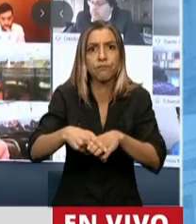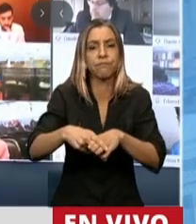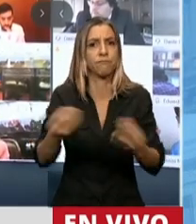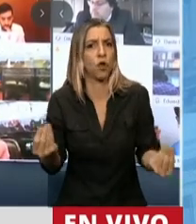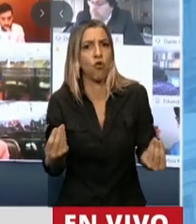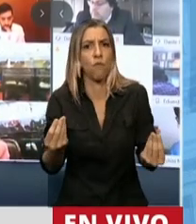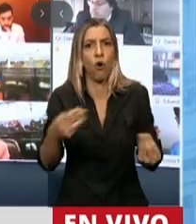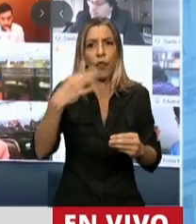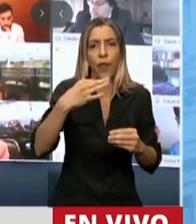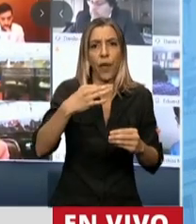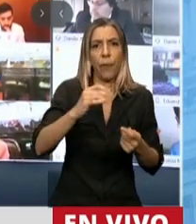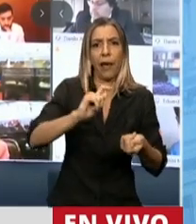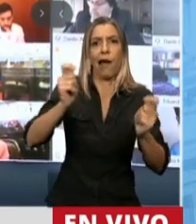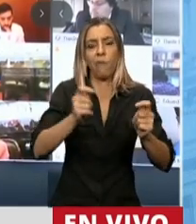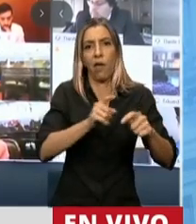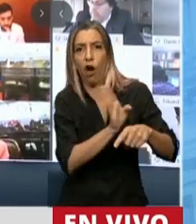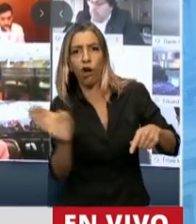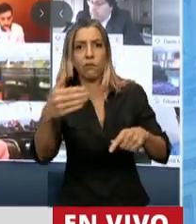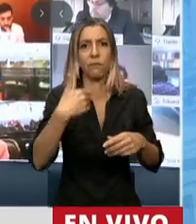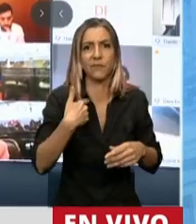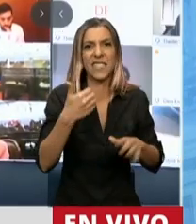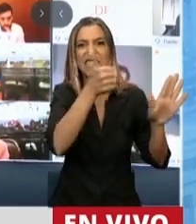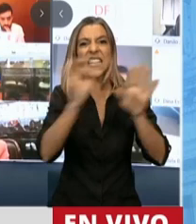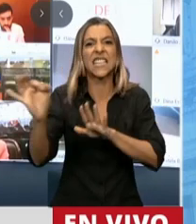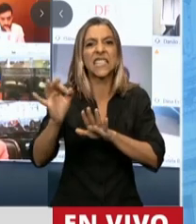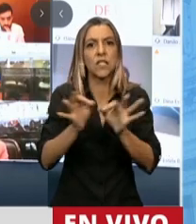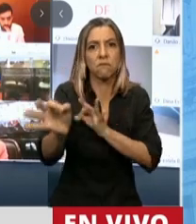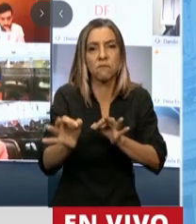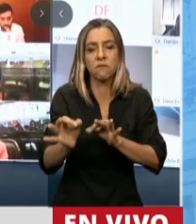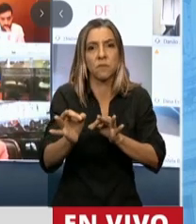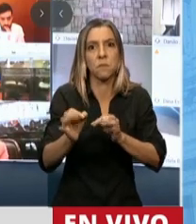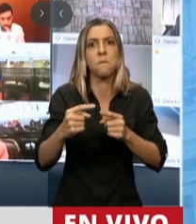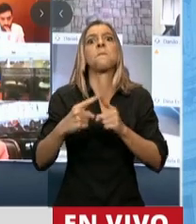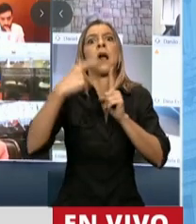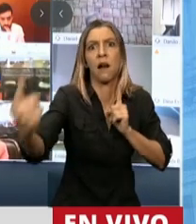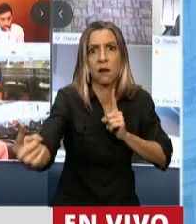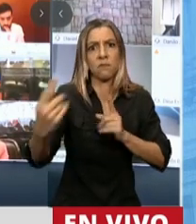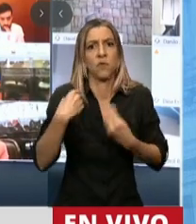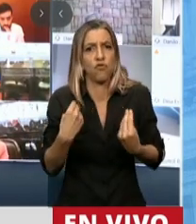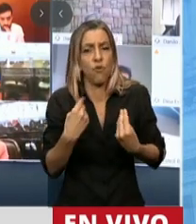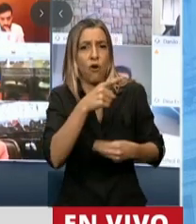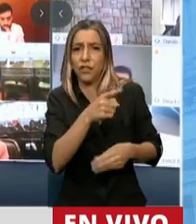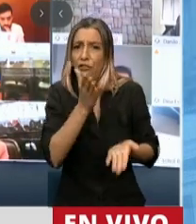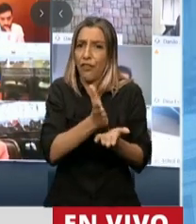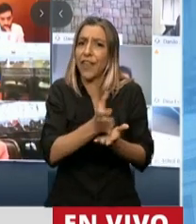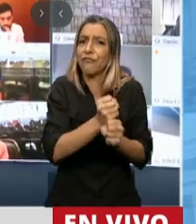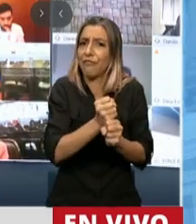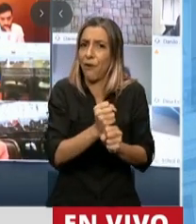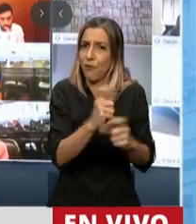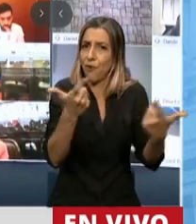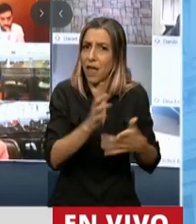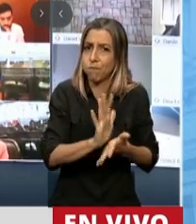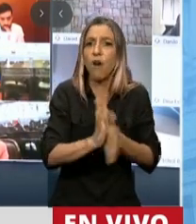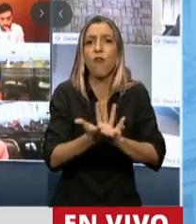dicen que tenés que ir por otra que implica una vuelta de 600 kilómetros. No se garantiza el derecho a trabajar si tenés que esperar seis horas